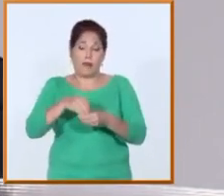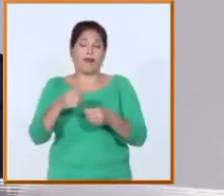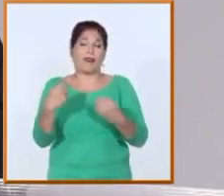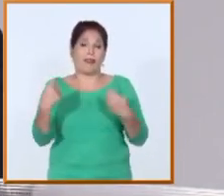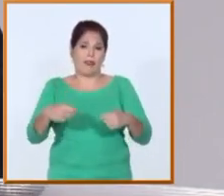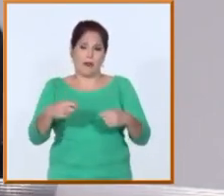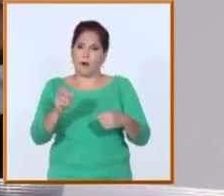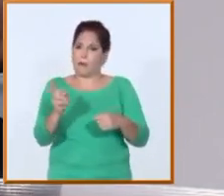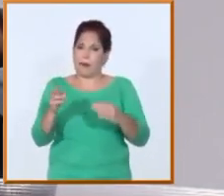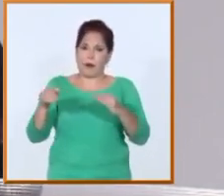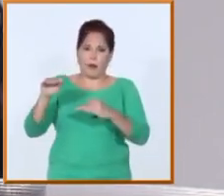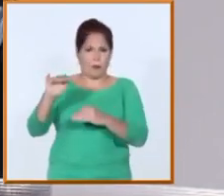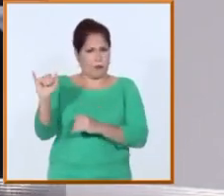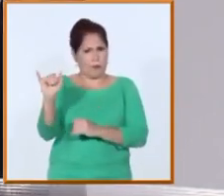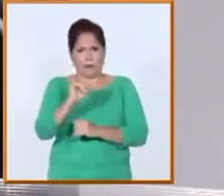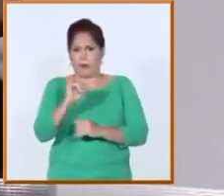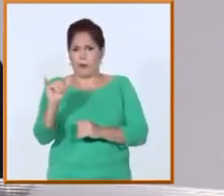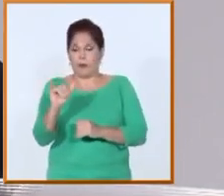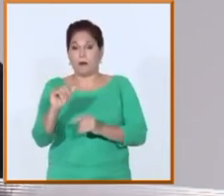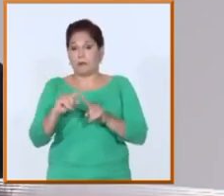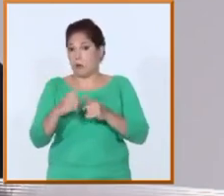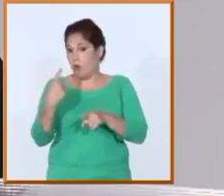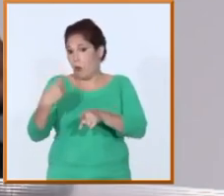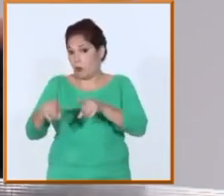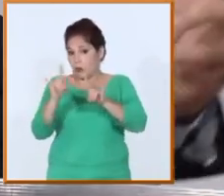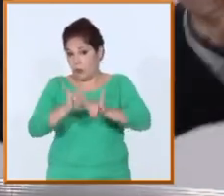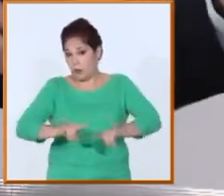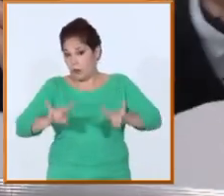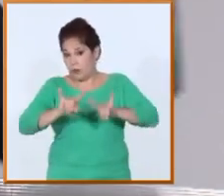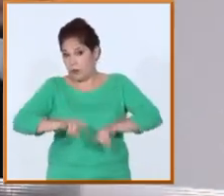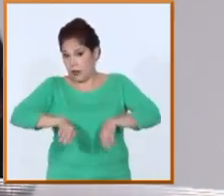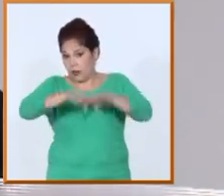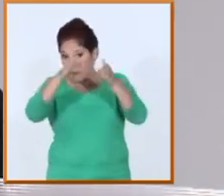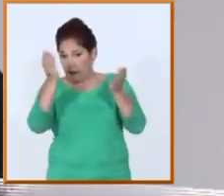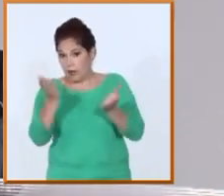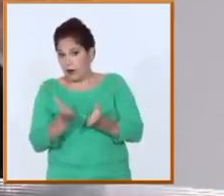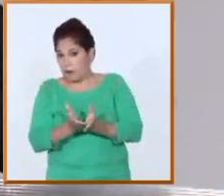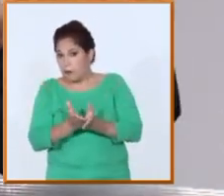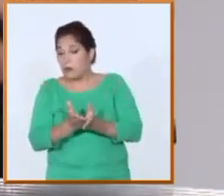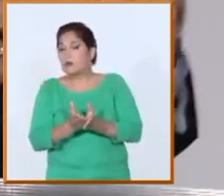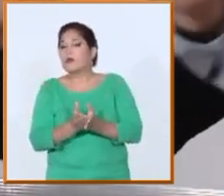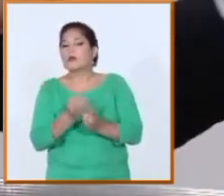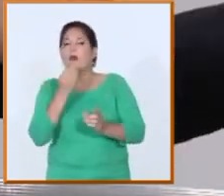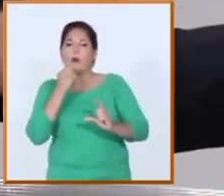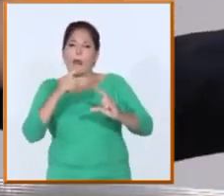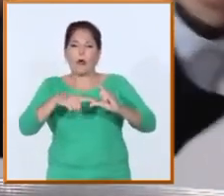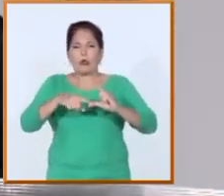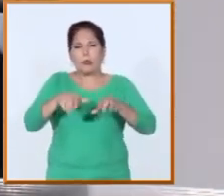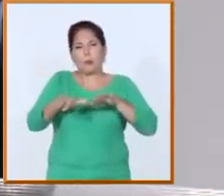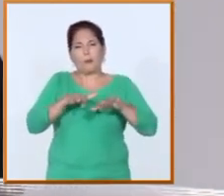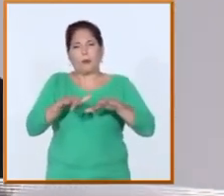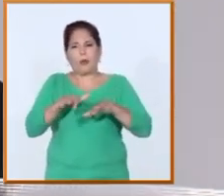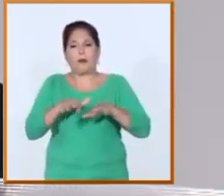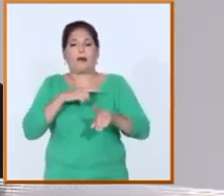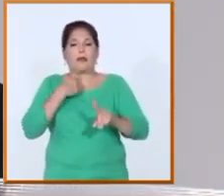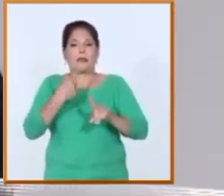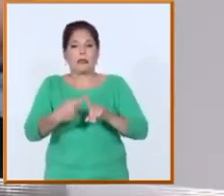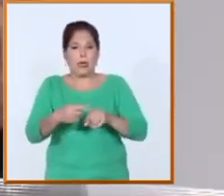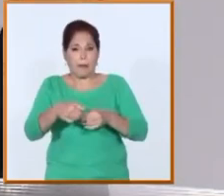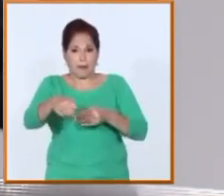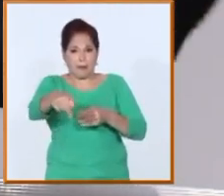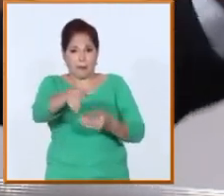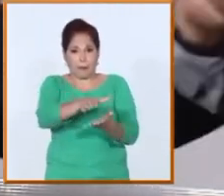pregrado también de manera tal que como en otras universidades del mundo se puedan complementar contenido se puedan preparar para los exámenes que tienen